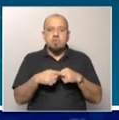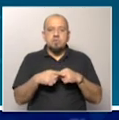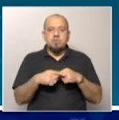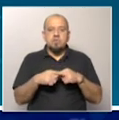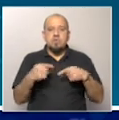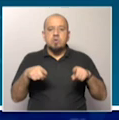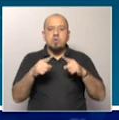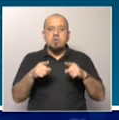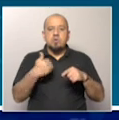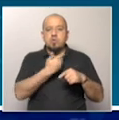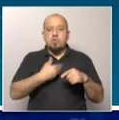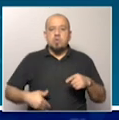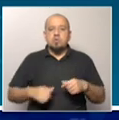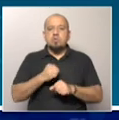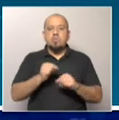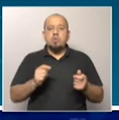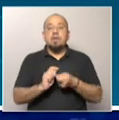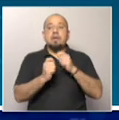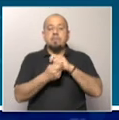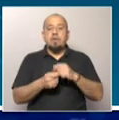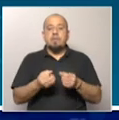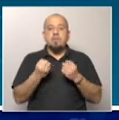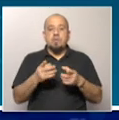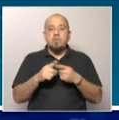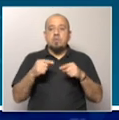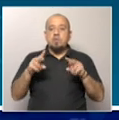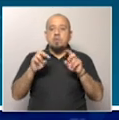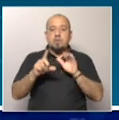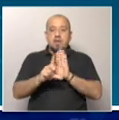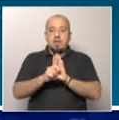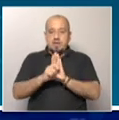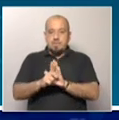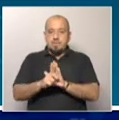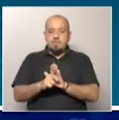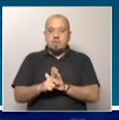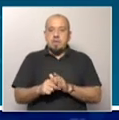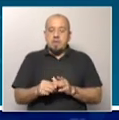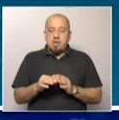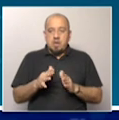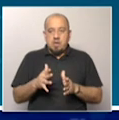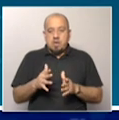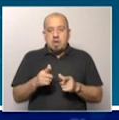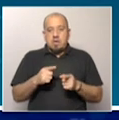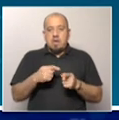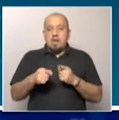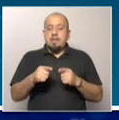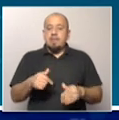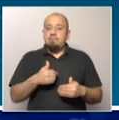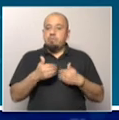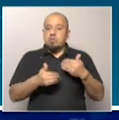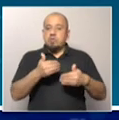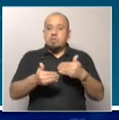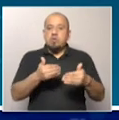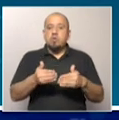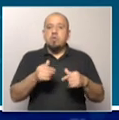esa gobernanza puede ser modificada por la vía de la ley. De todos modos, el proceso de